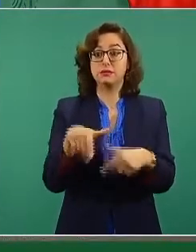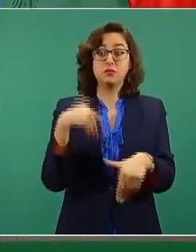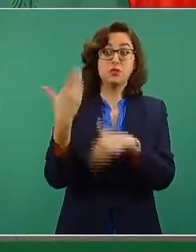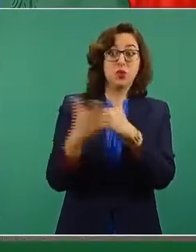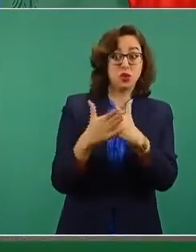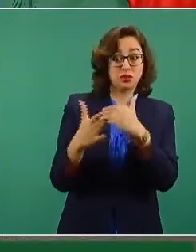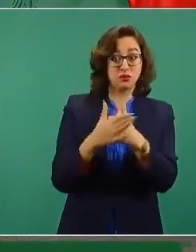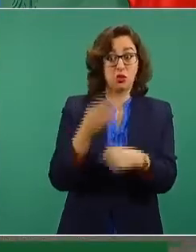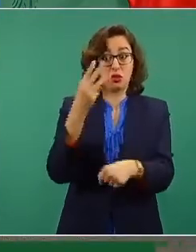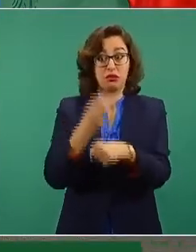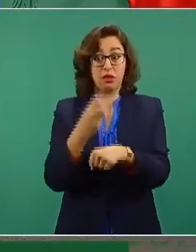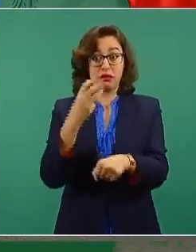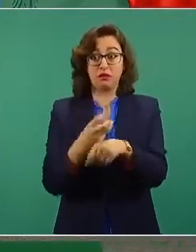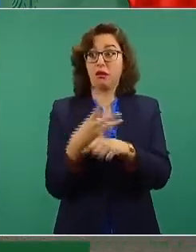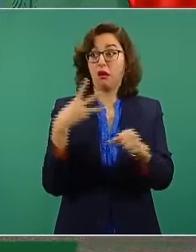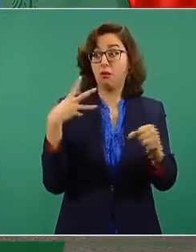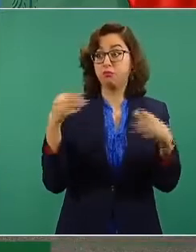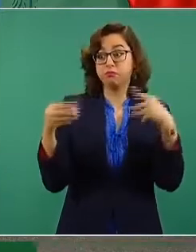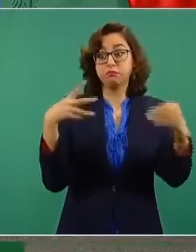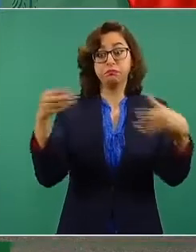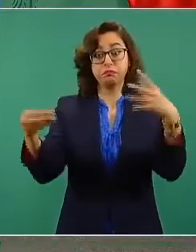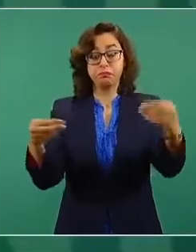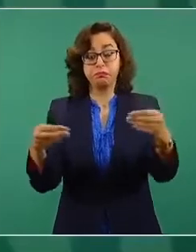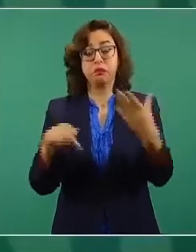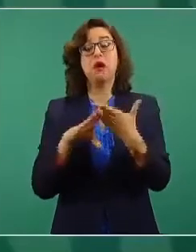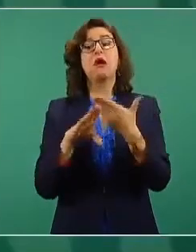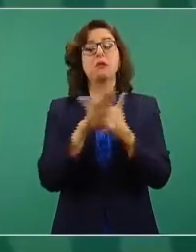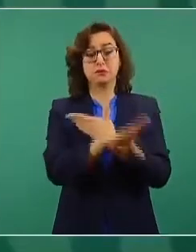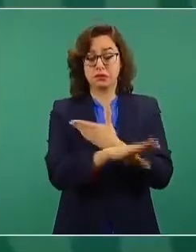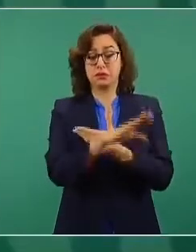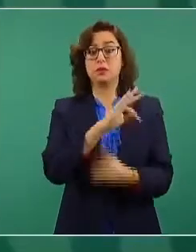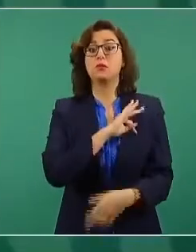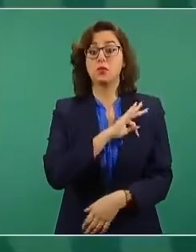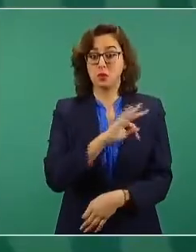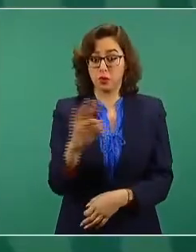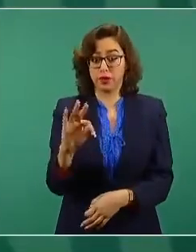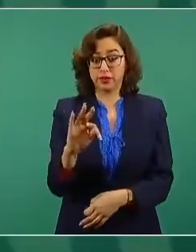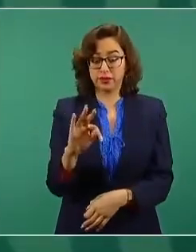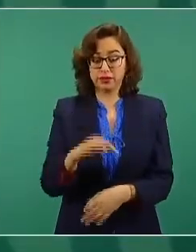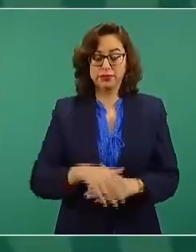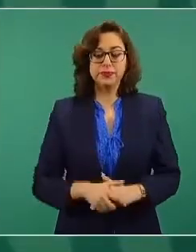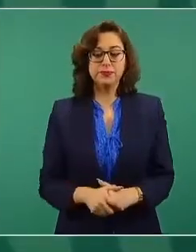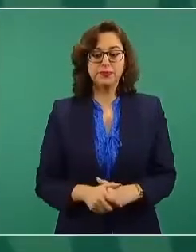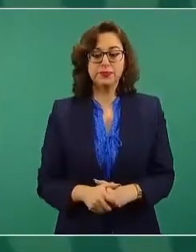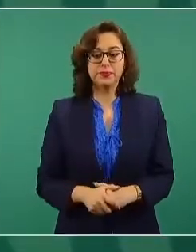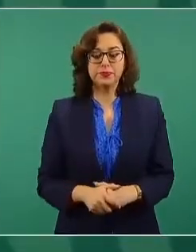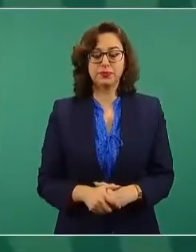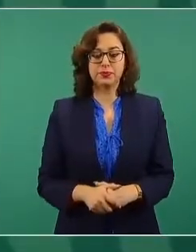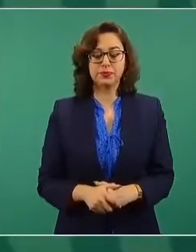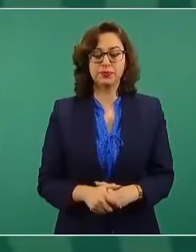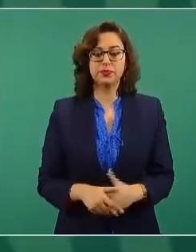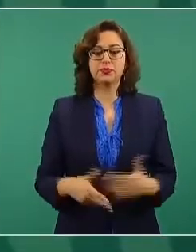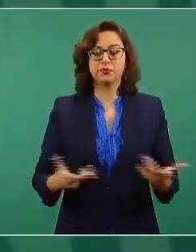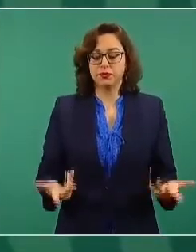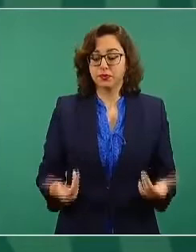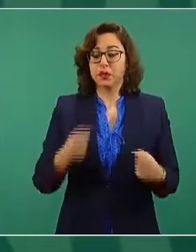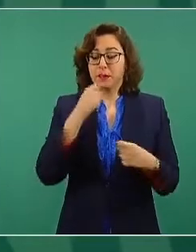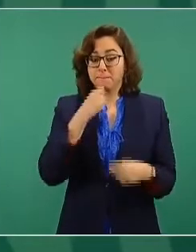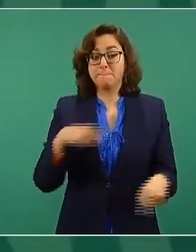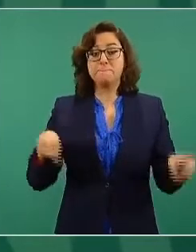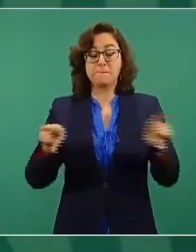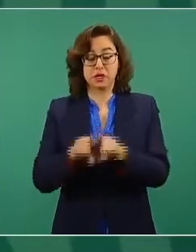A 14 semanas de haber iniciado la campaña de vacunación, hemos avanzado en los dos